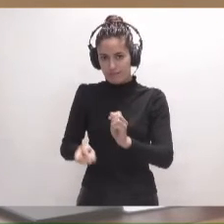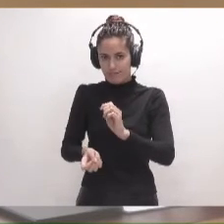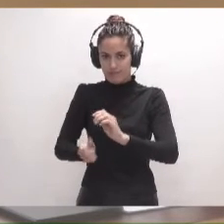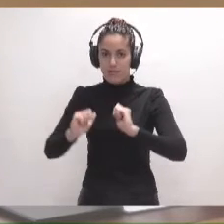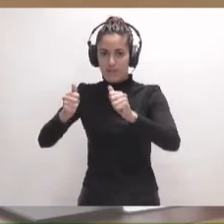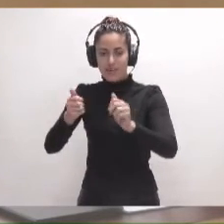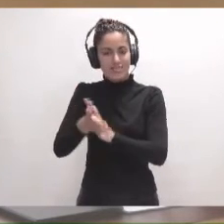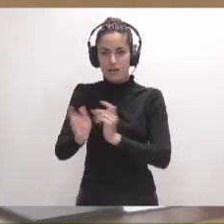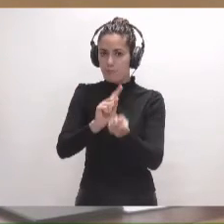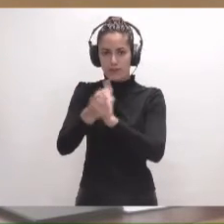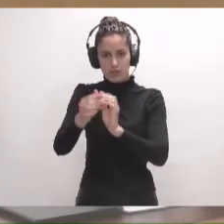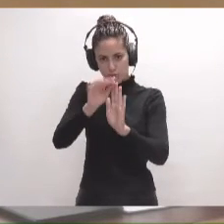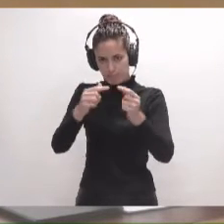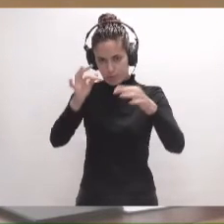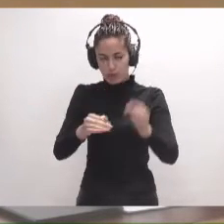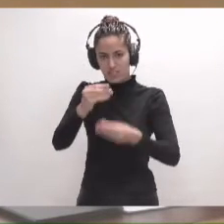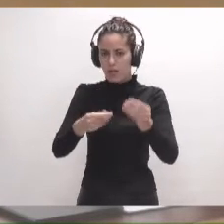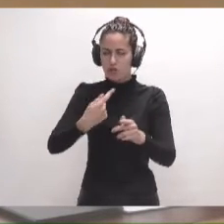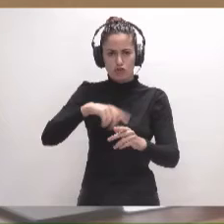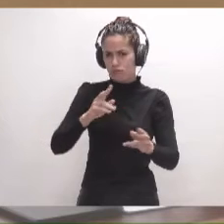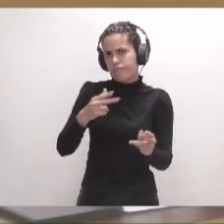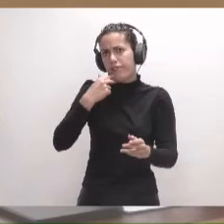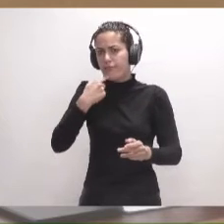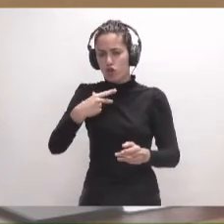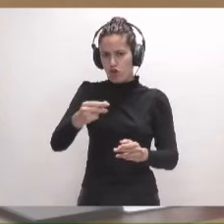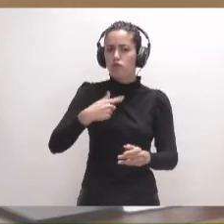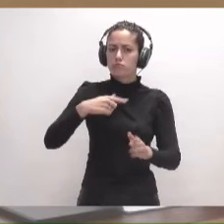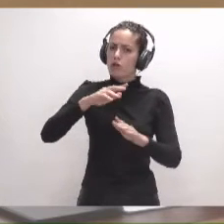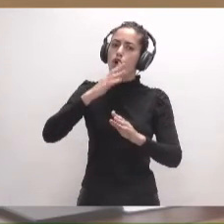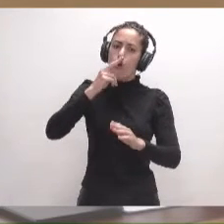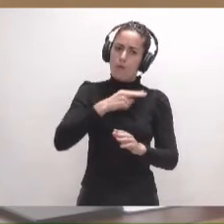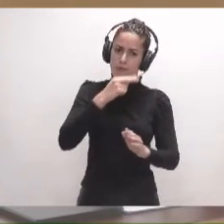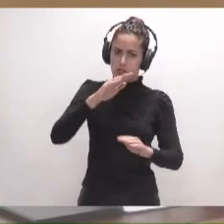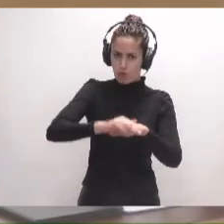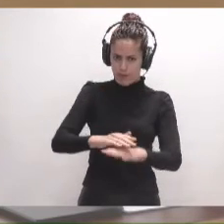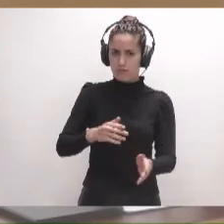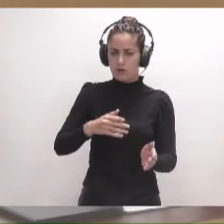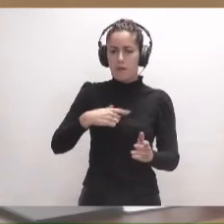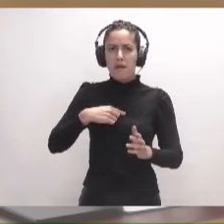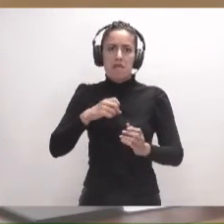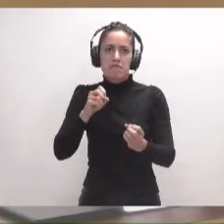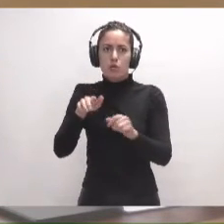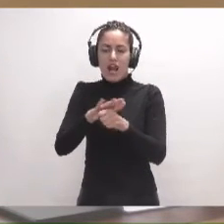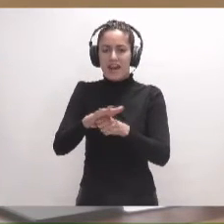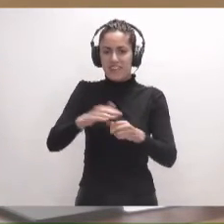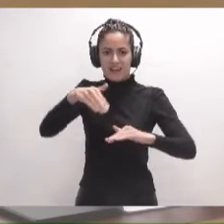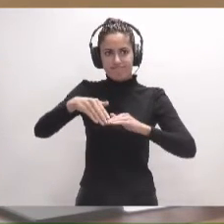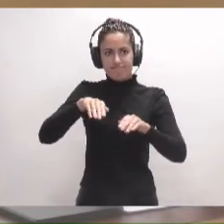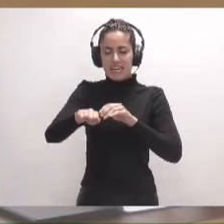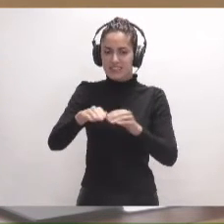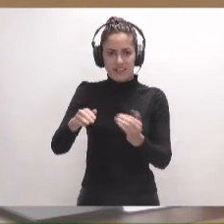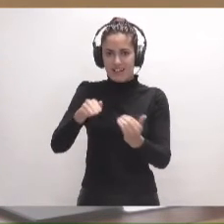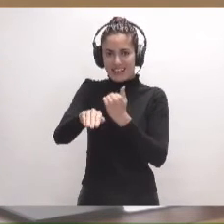modificación presupuestaria. Nosotros no nos negamos, cumplimos los compromisos. Ahora, ¿qué ocurre? Que no hay una inacción por parte del área carretera. Si no se ha podido